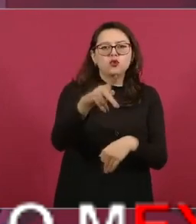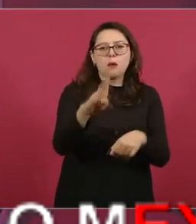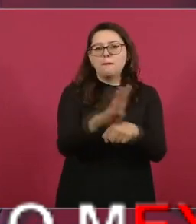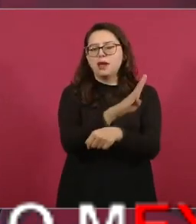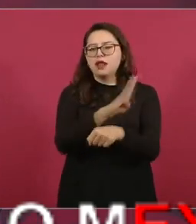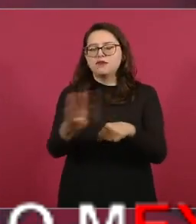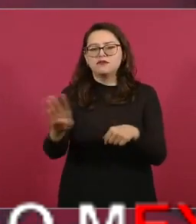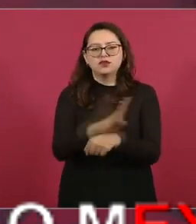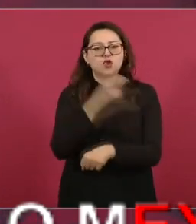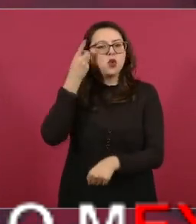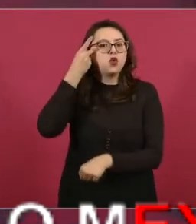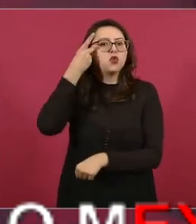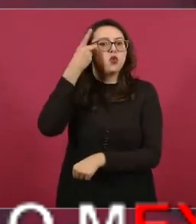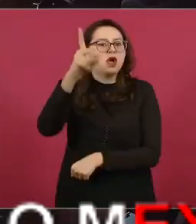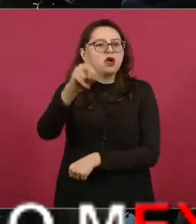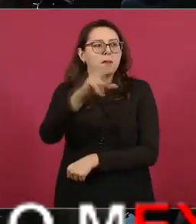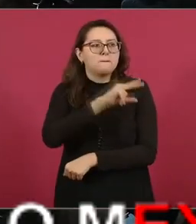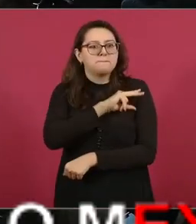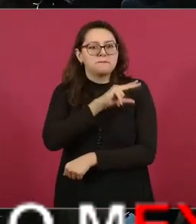que